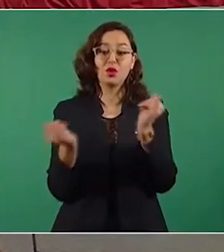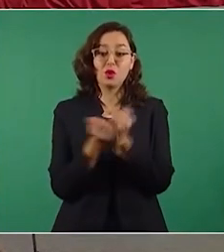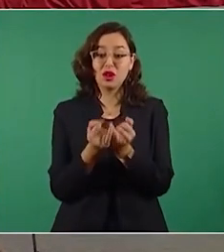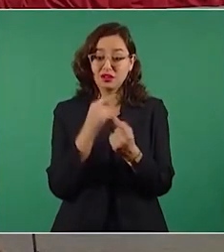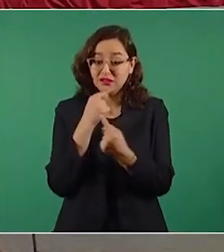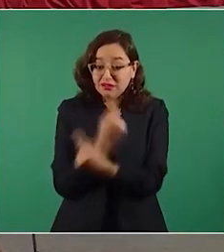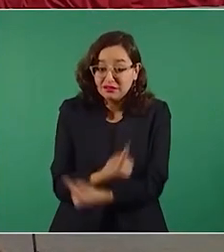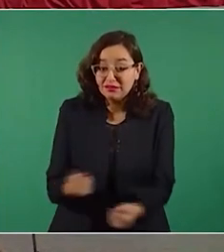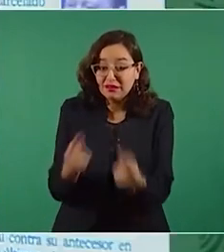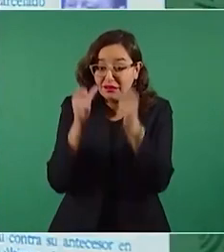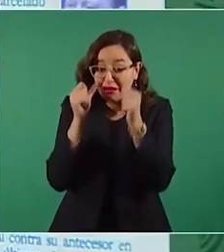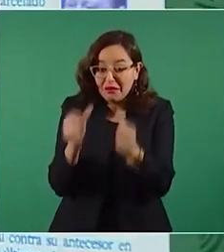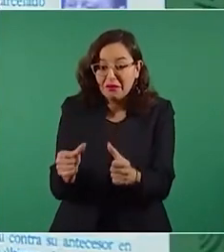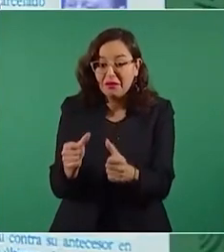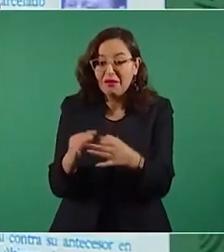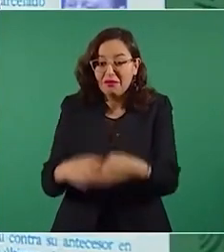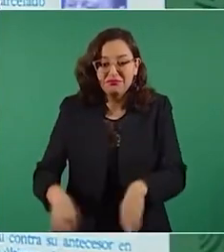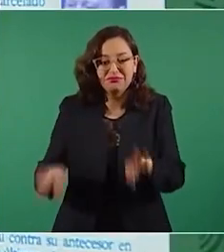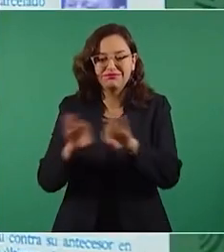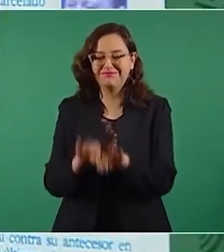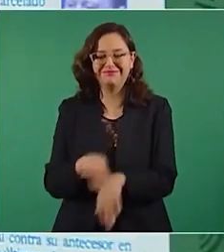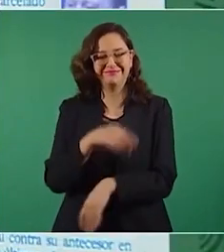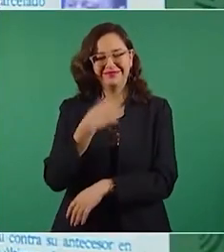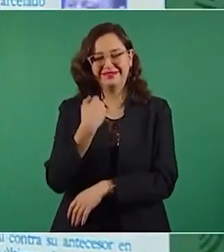no, están en contra de nosotros,